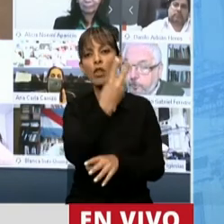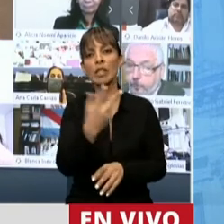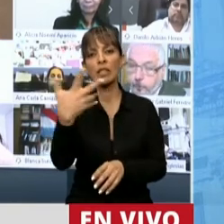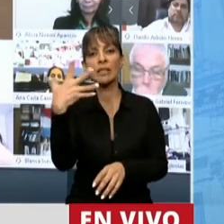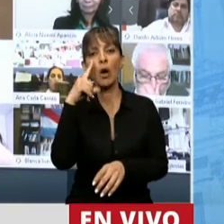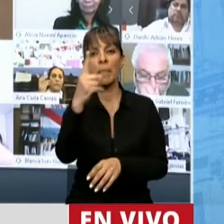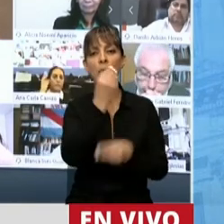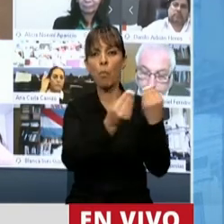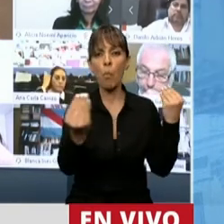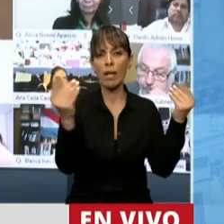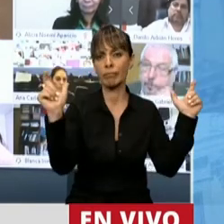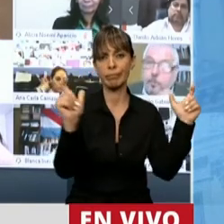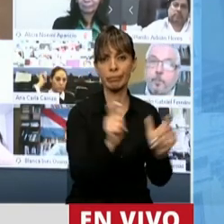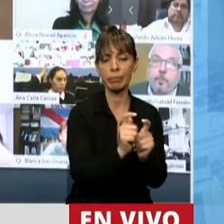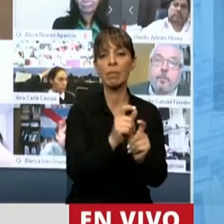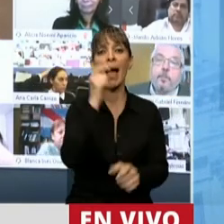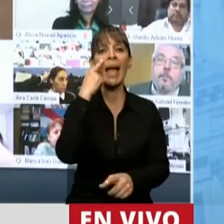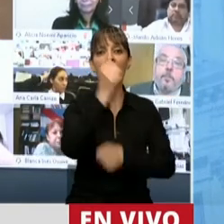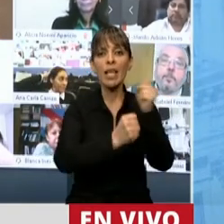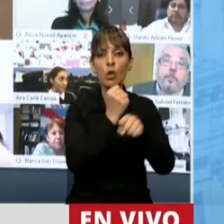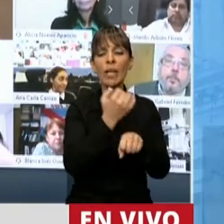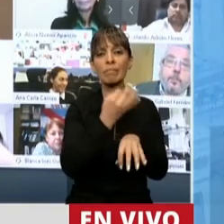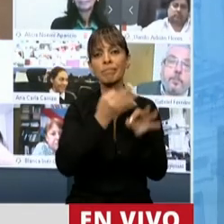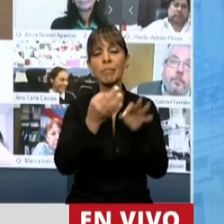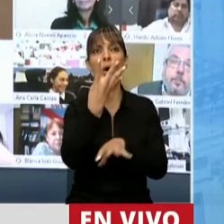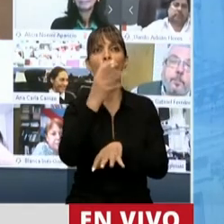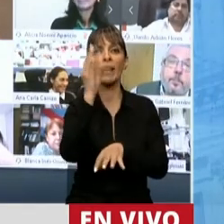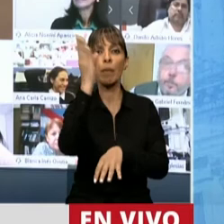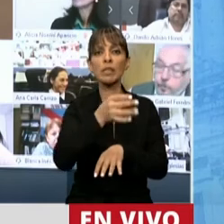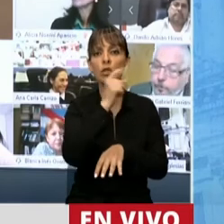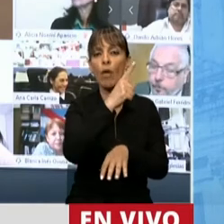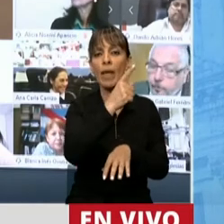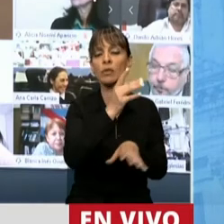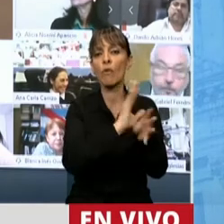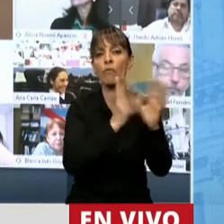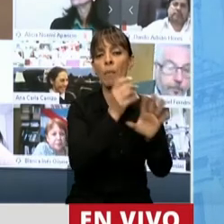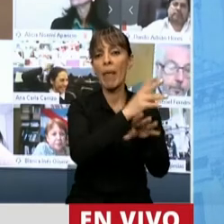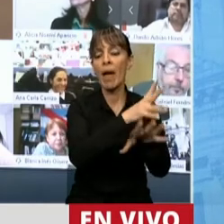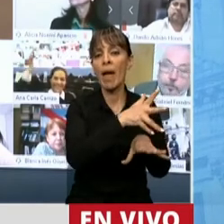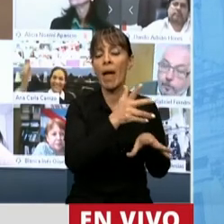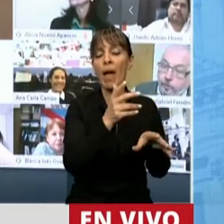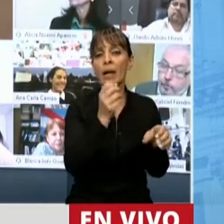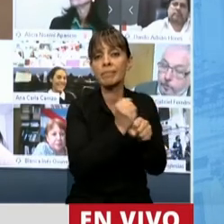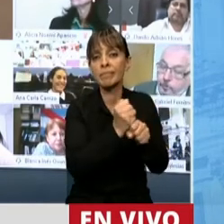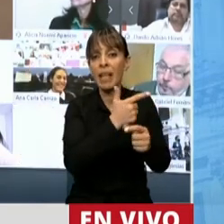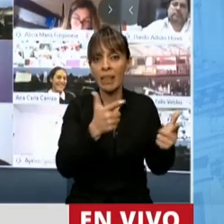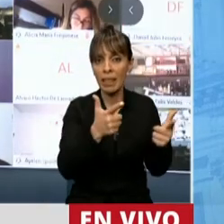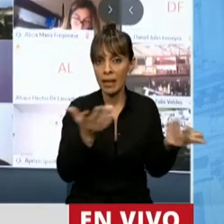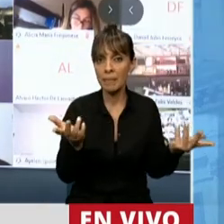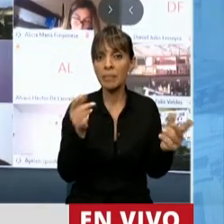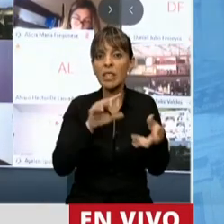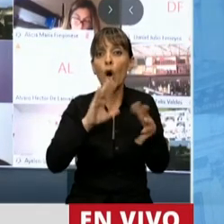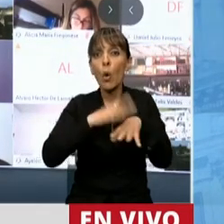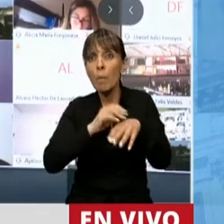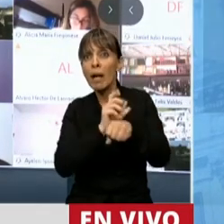.000 puestos de trabajo, donde la industria llegó a tener el 40% de su capacidad ociosa. Todo eso sin